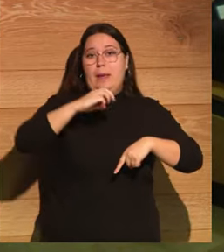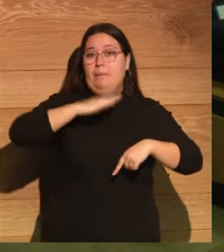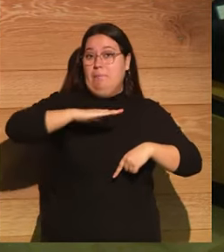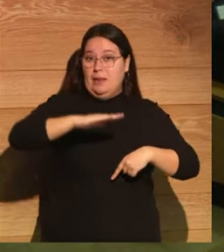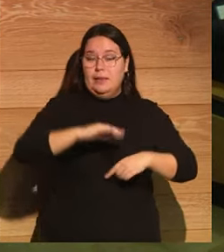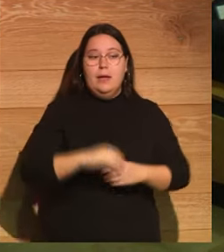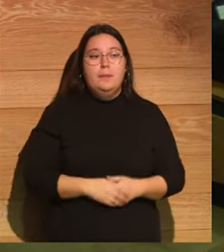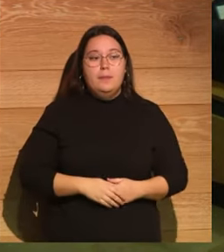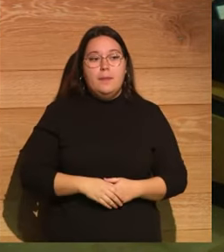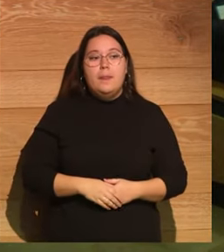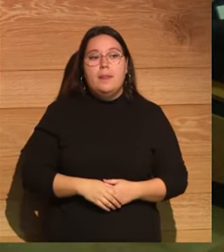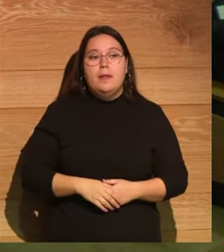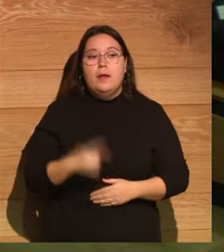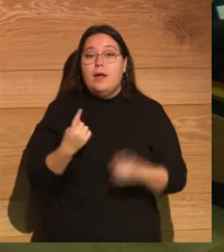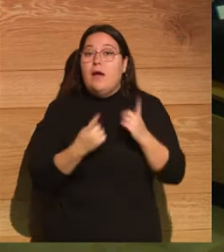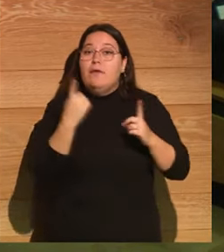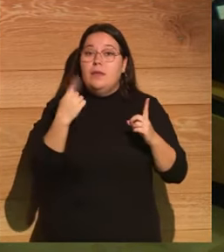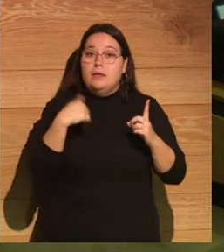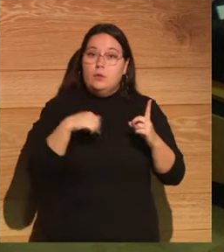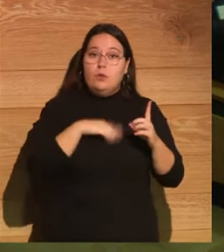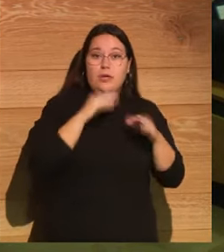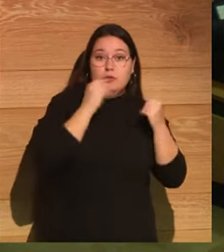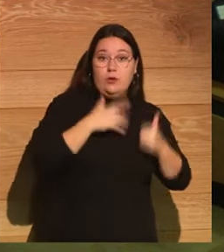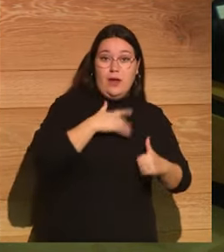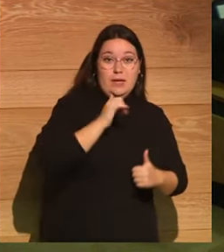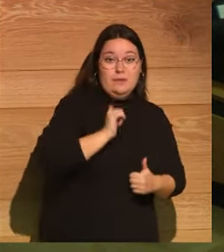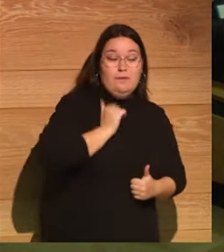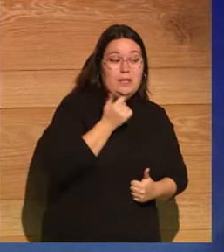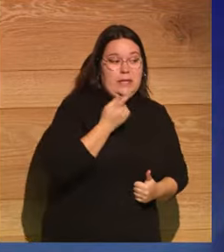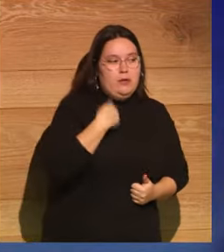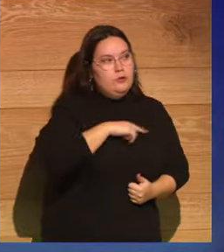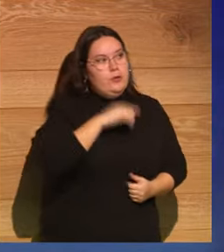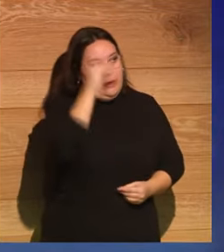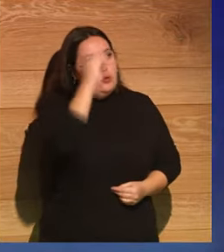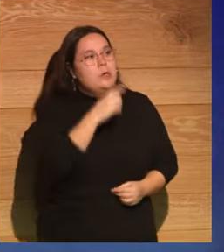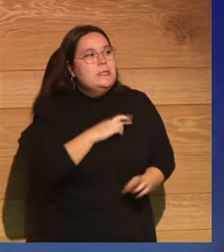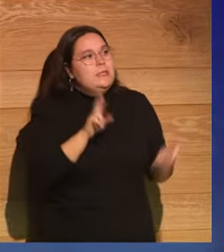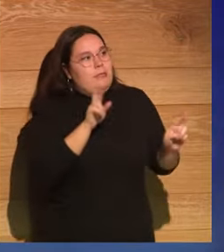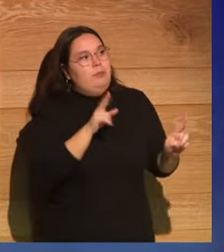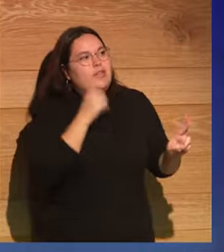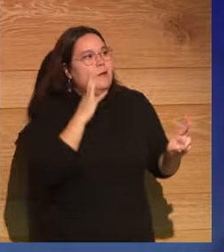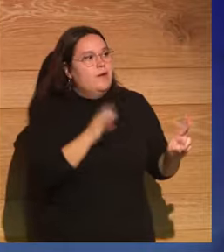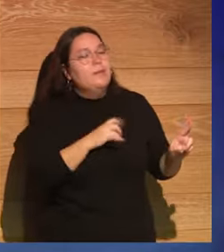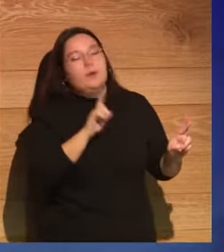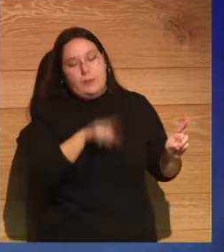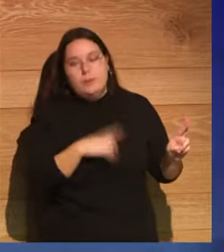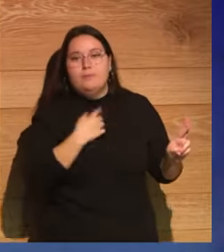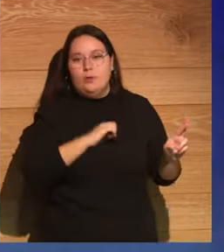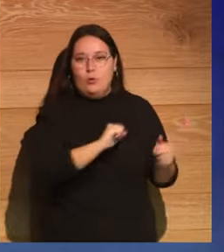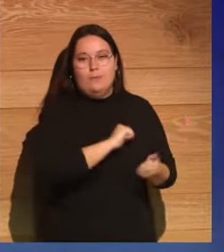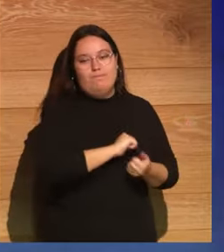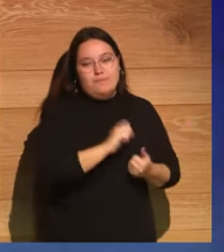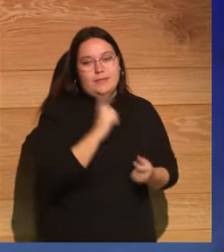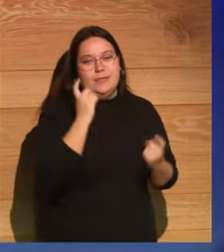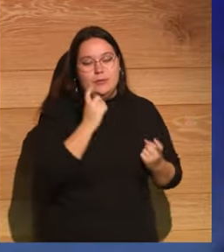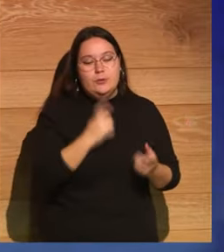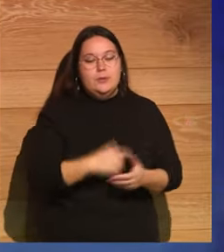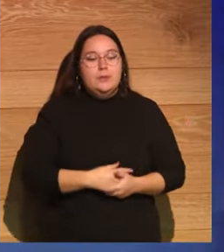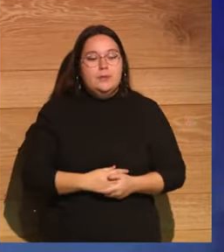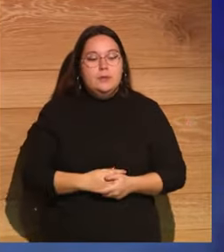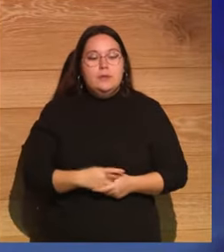de maldito bulo, los que a veces nos chafan incluso las historias falsas que nos gustaría creer que fueran ciertas, también eso lo hacemos. Y estoy pues